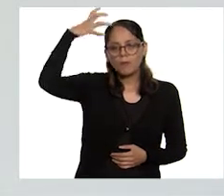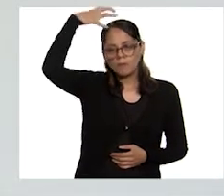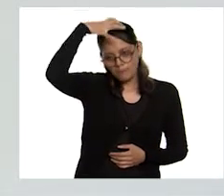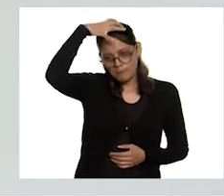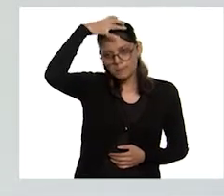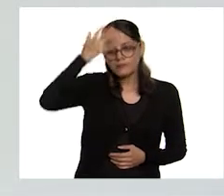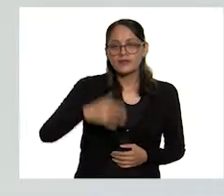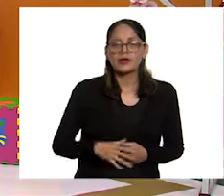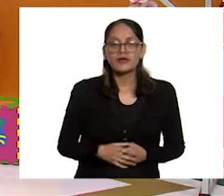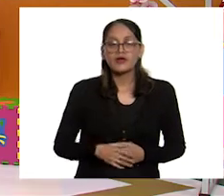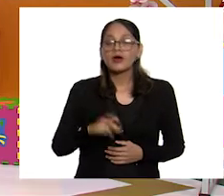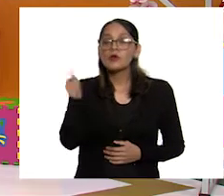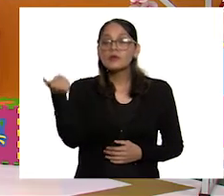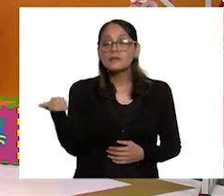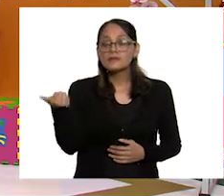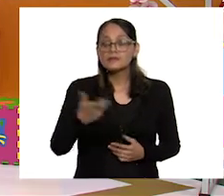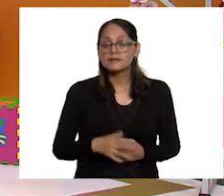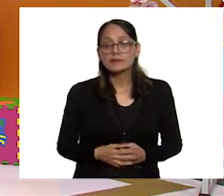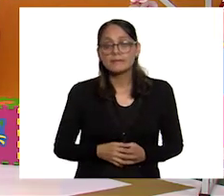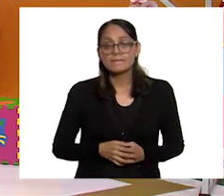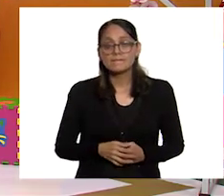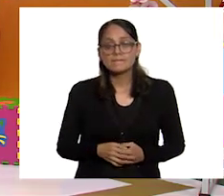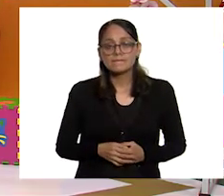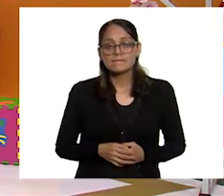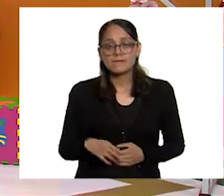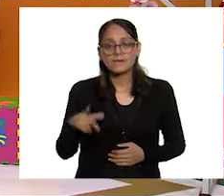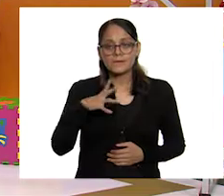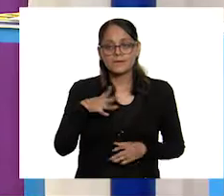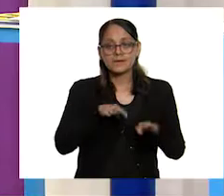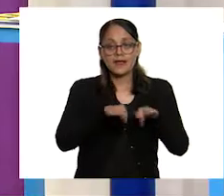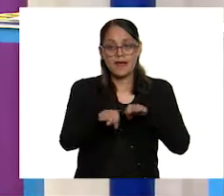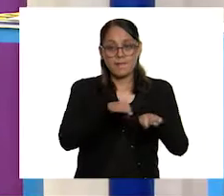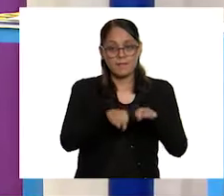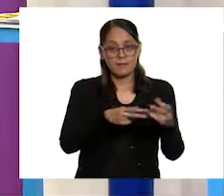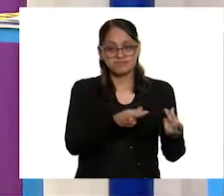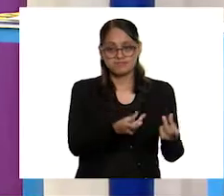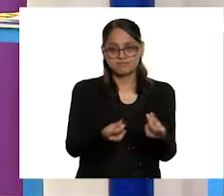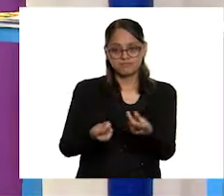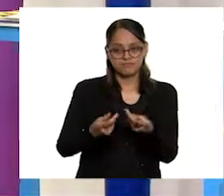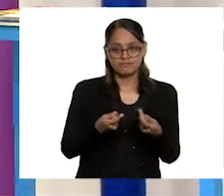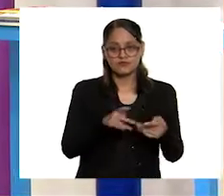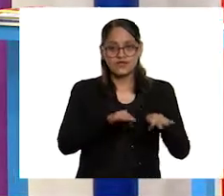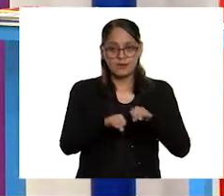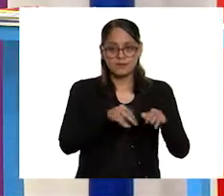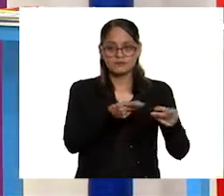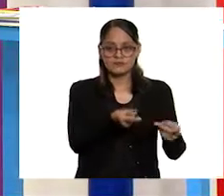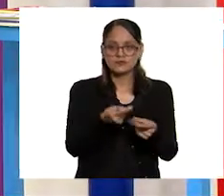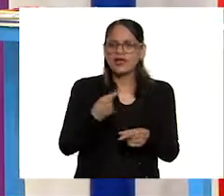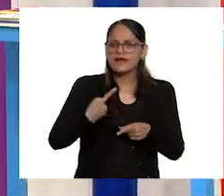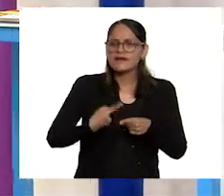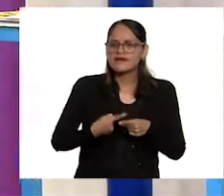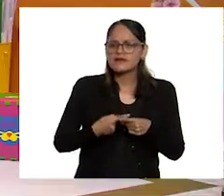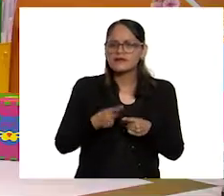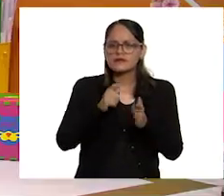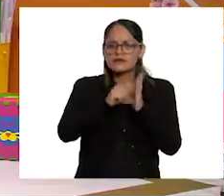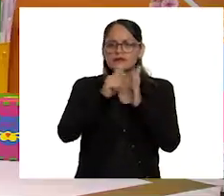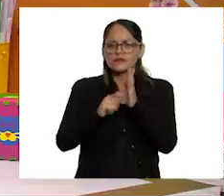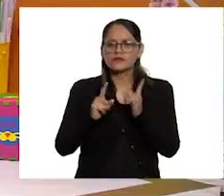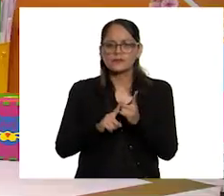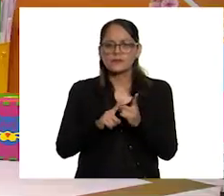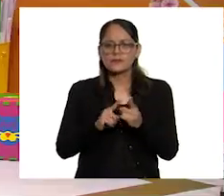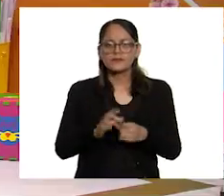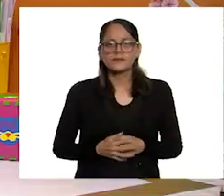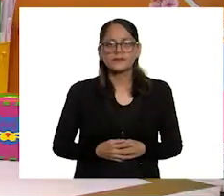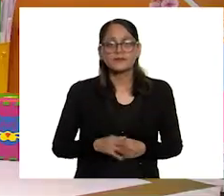Muy bien. Pero, ¿qué sería? El siguiente es trabajador. Trabajador. ¿En dónde lo vamos a pegar?